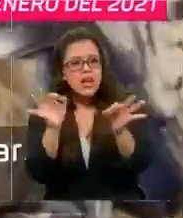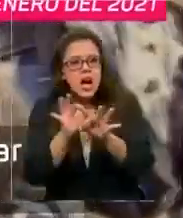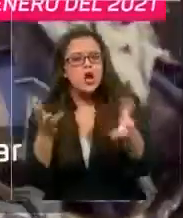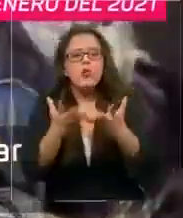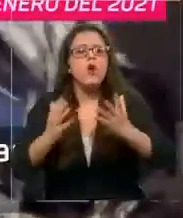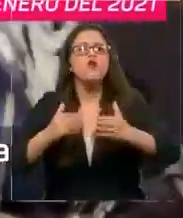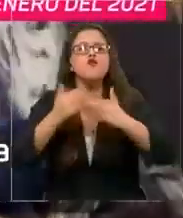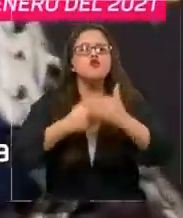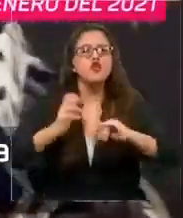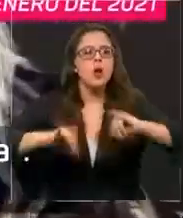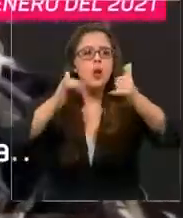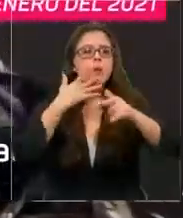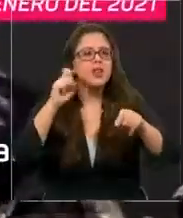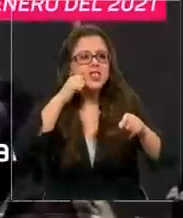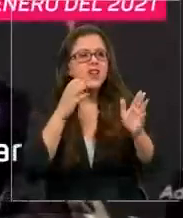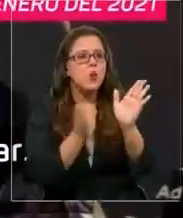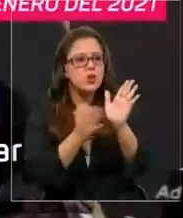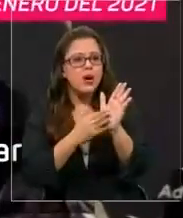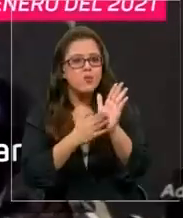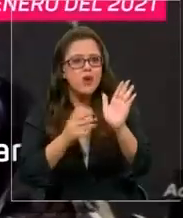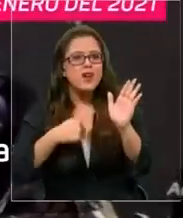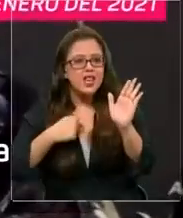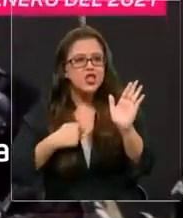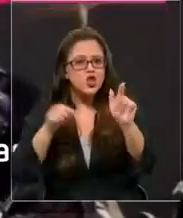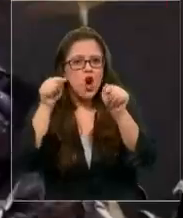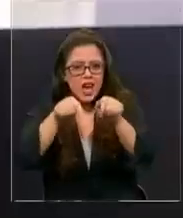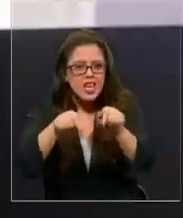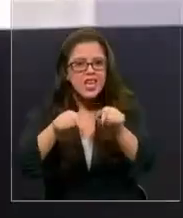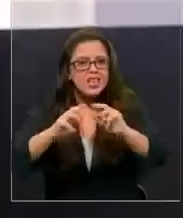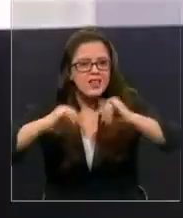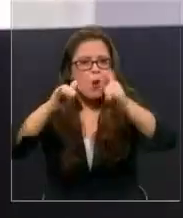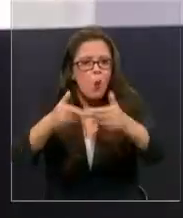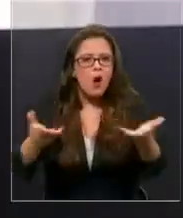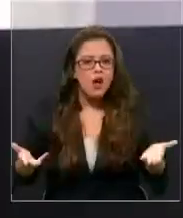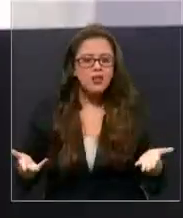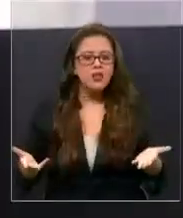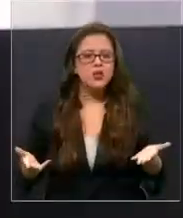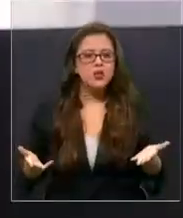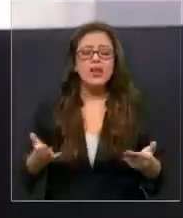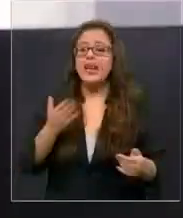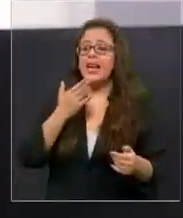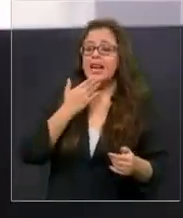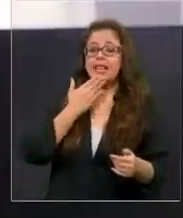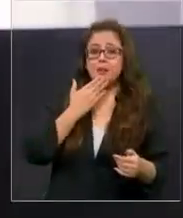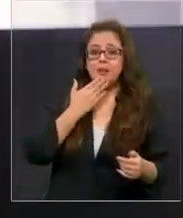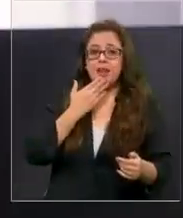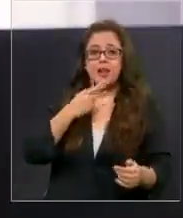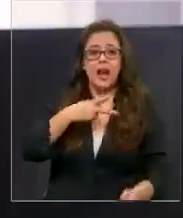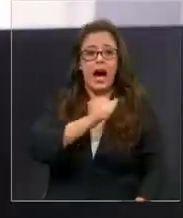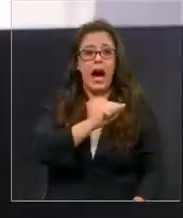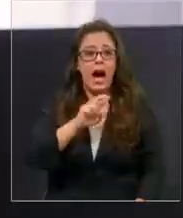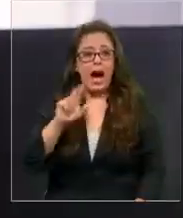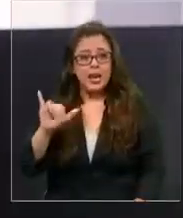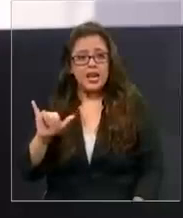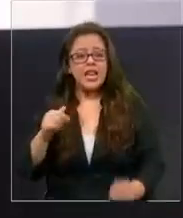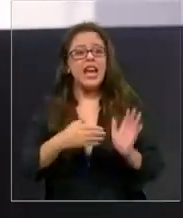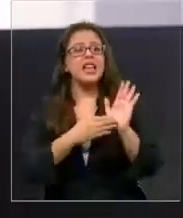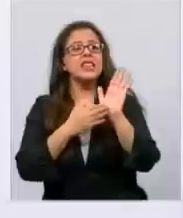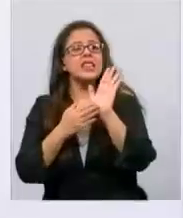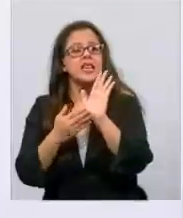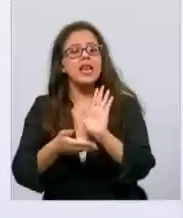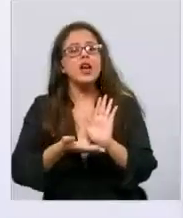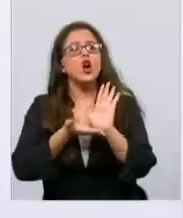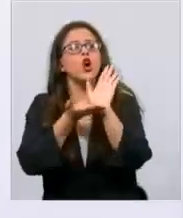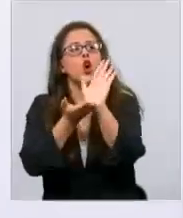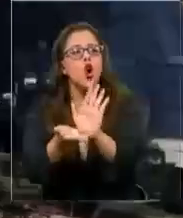porque deja un comprobante de que yo estuve en ese lugar. Es más, mi representado entregó algo que es difícil que la gente